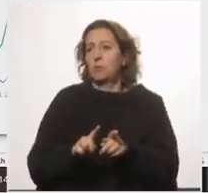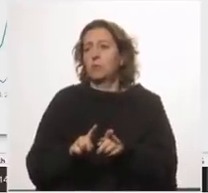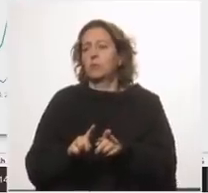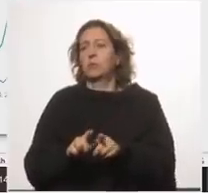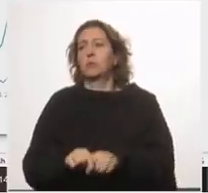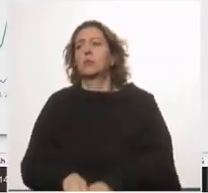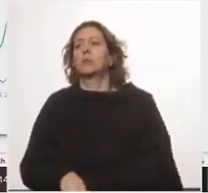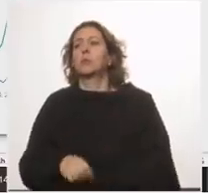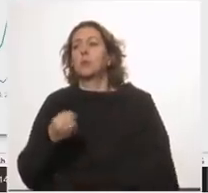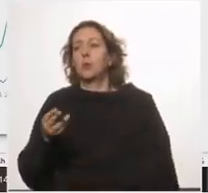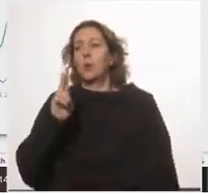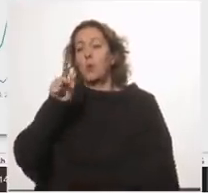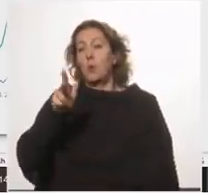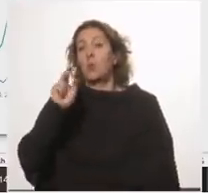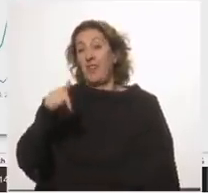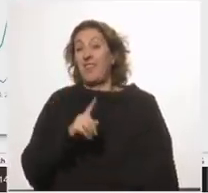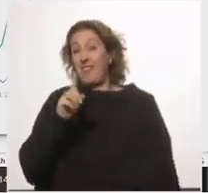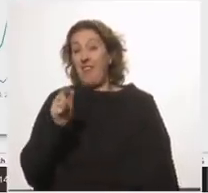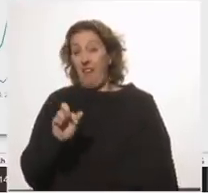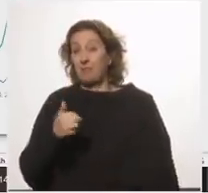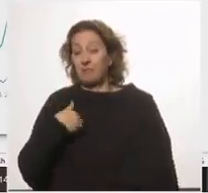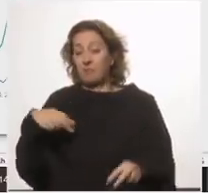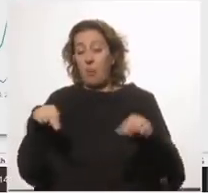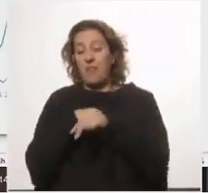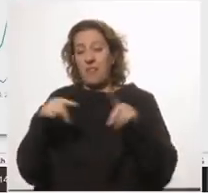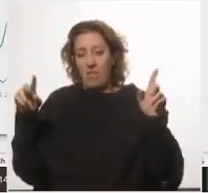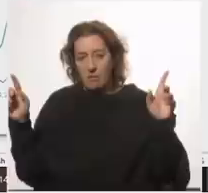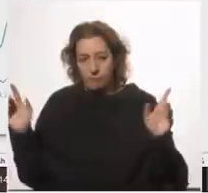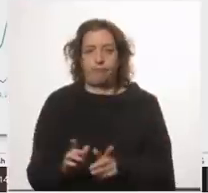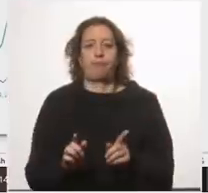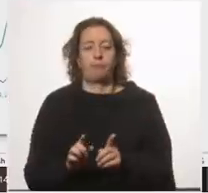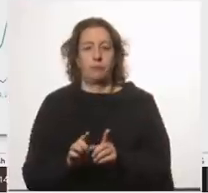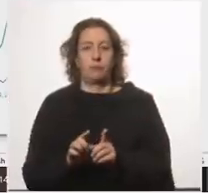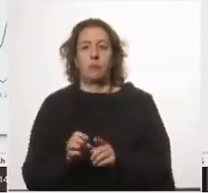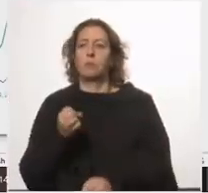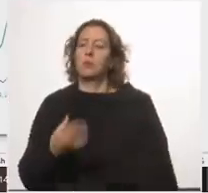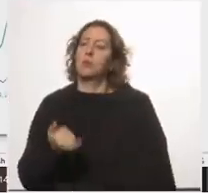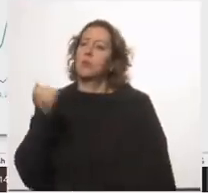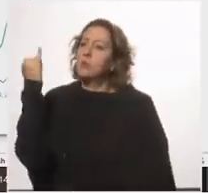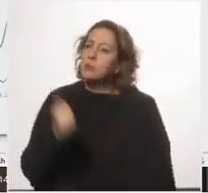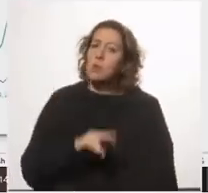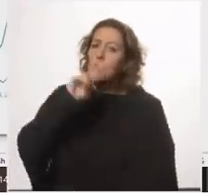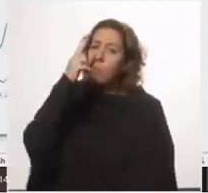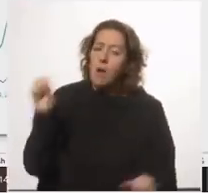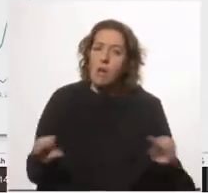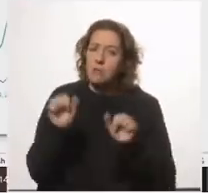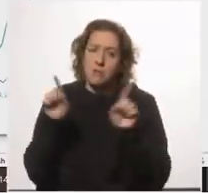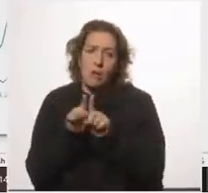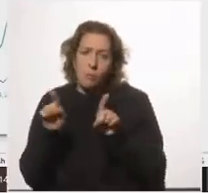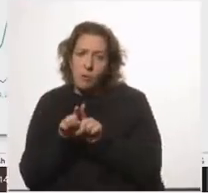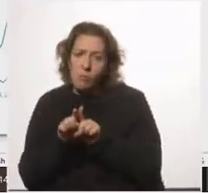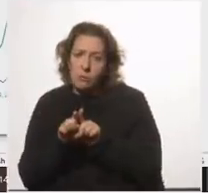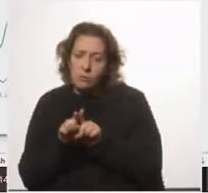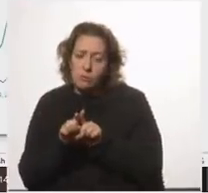bueno Hungría aplicó restricciones importantes a la movilidad por eso nos preguntamos y si hubiéramos hecho lo mismo seguramente